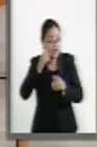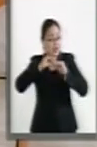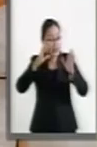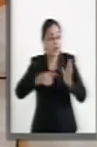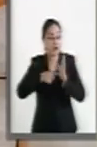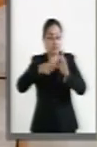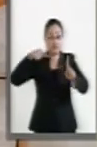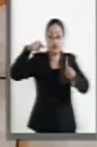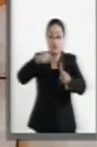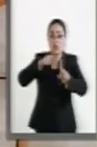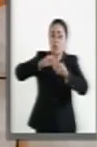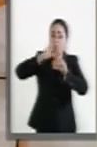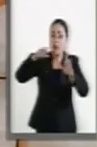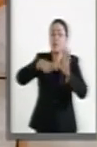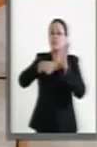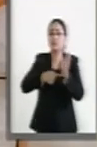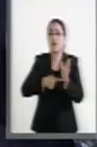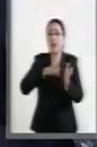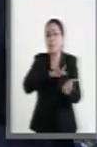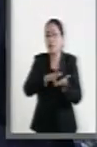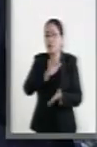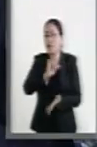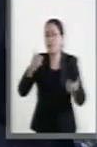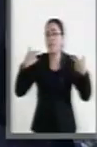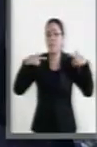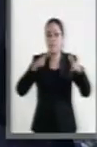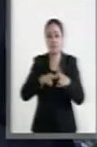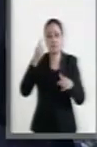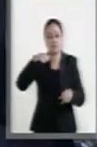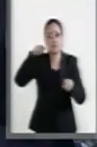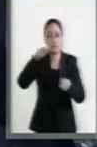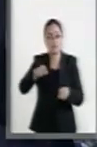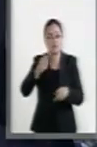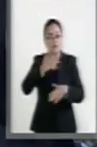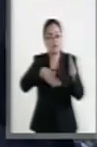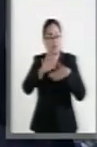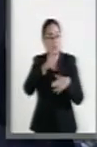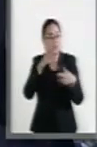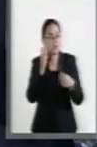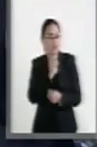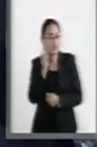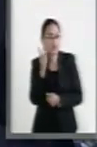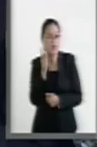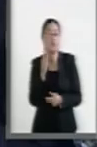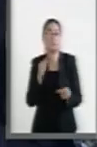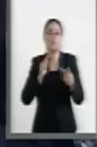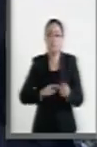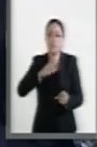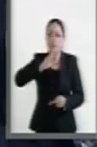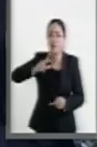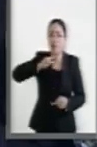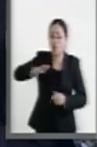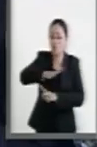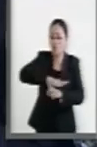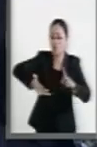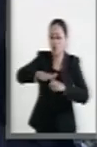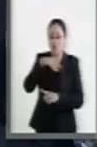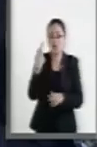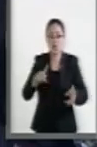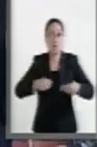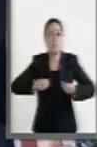como único objetivo apoyar a los maestros para su superación profesional y el mejoramiento de su calidad de vida.